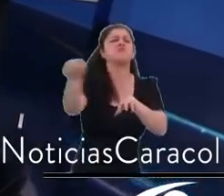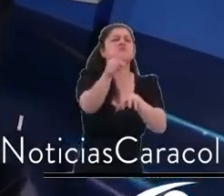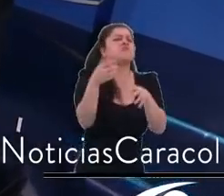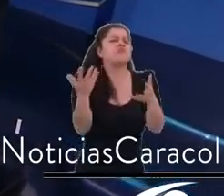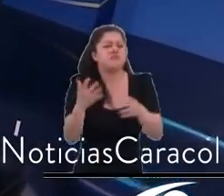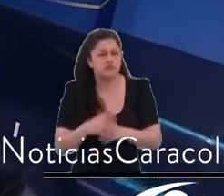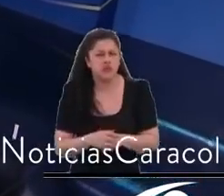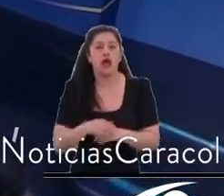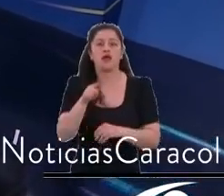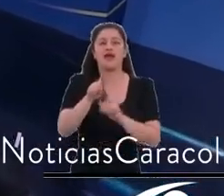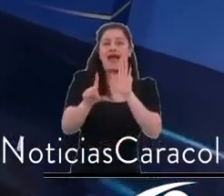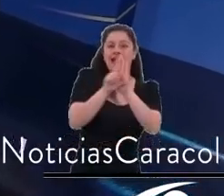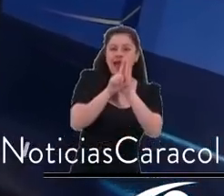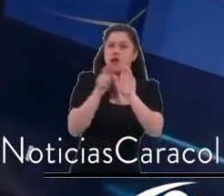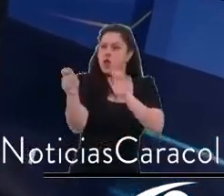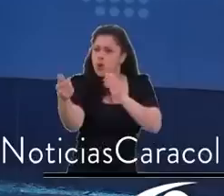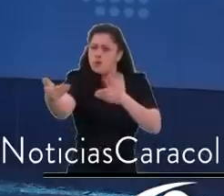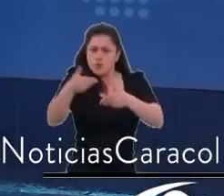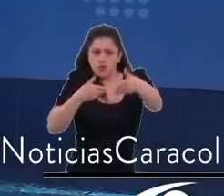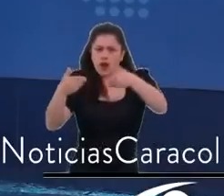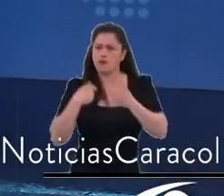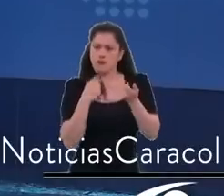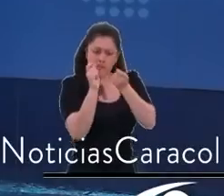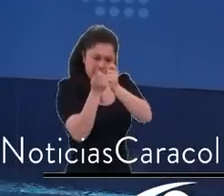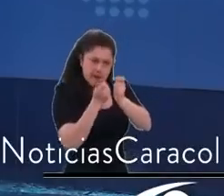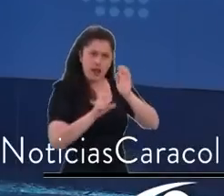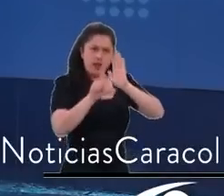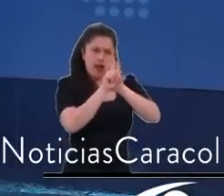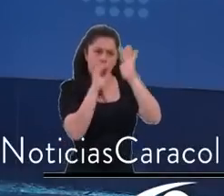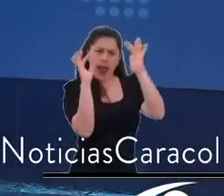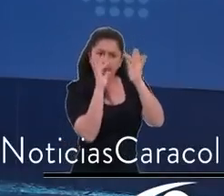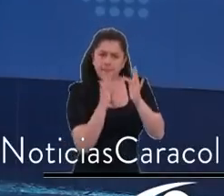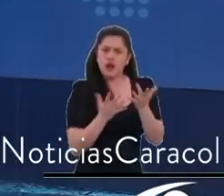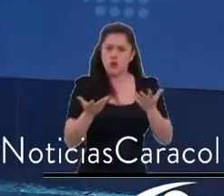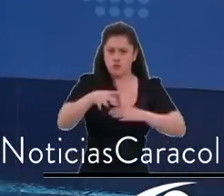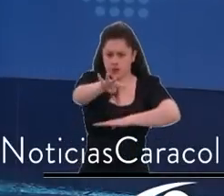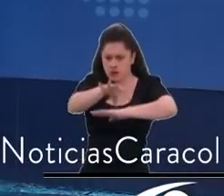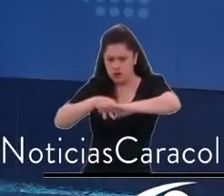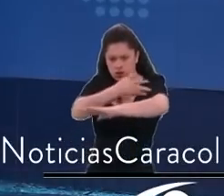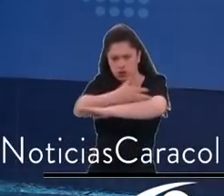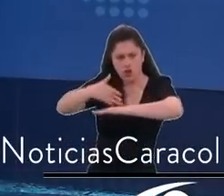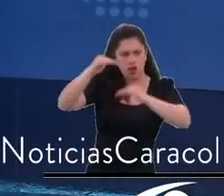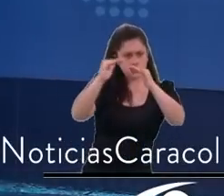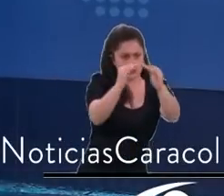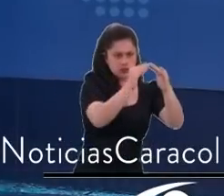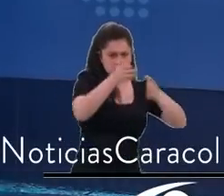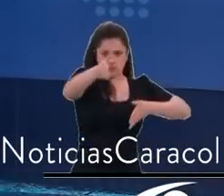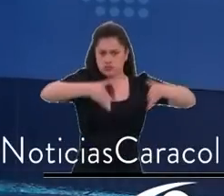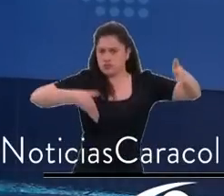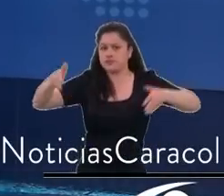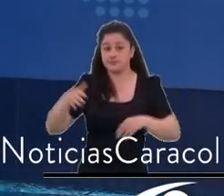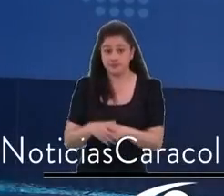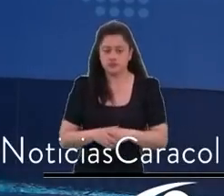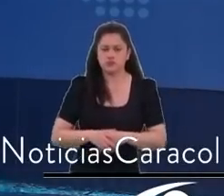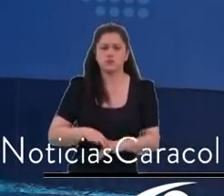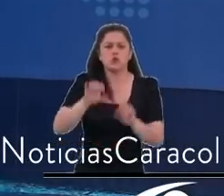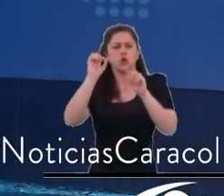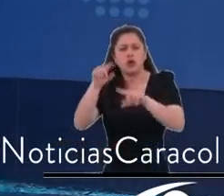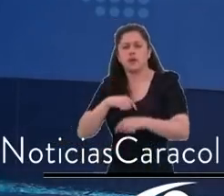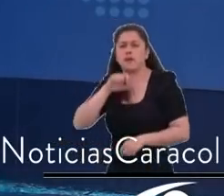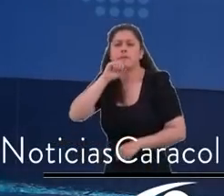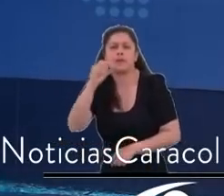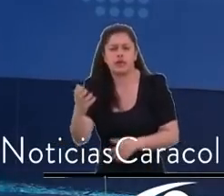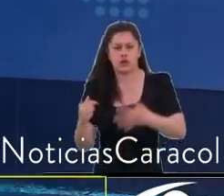constructores y así lo vamos a hacer también en la reglamentación y aplicación del fondo. Hay cinco ejes fundamentales que contiene este plan de ordenamiento